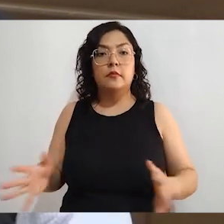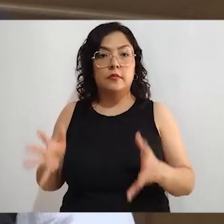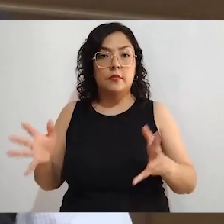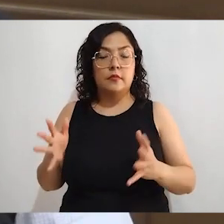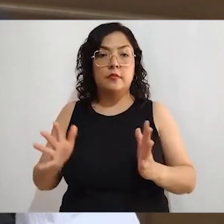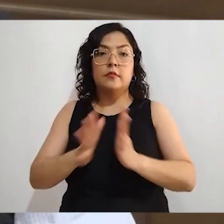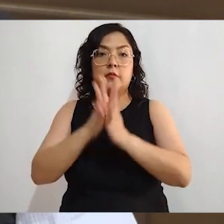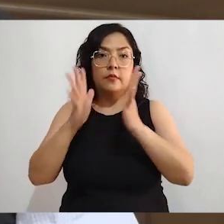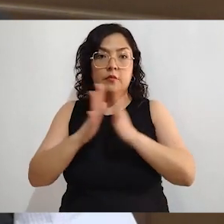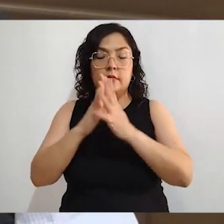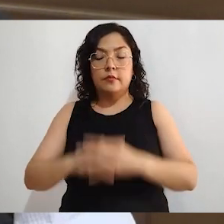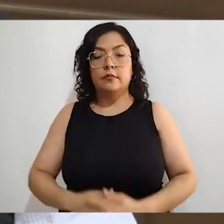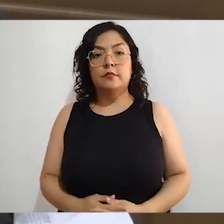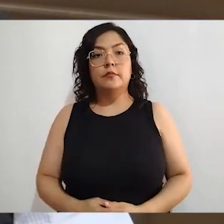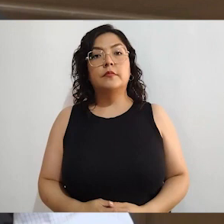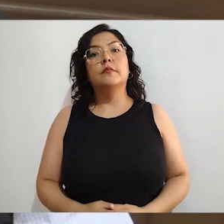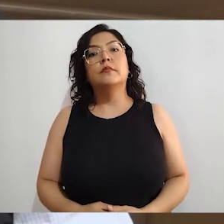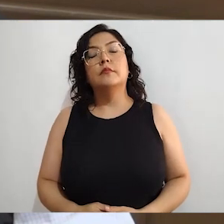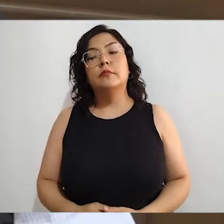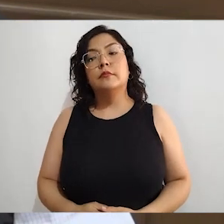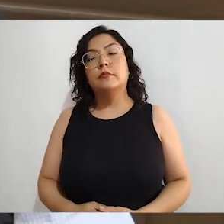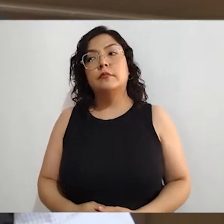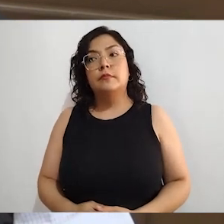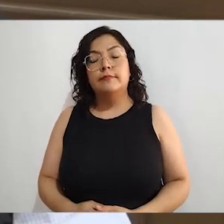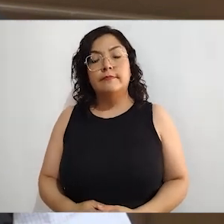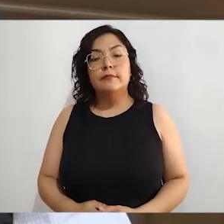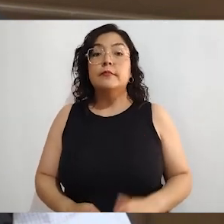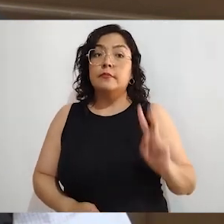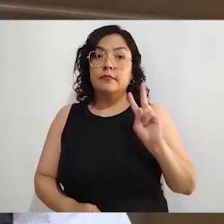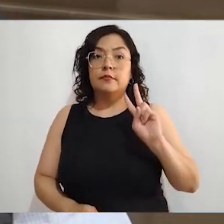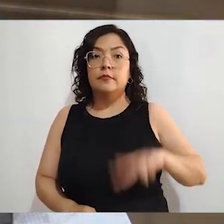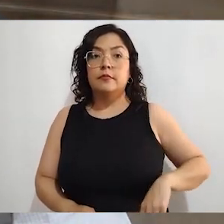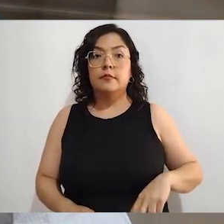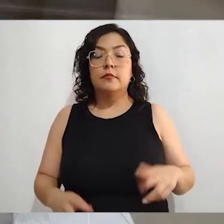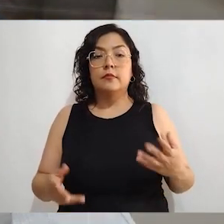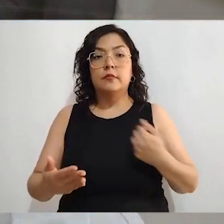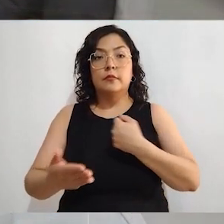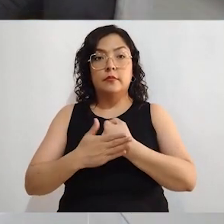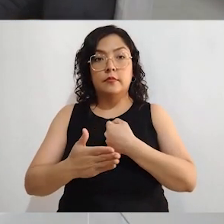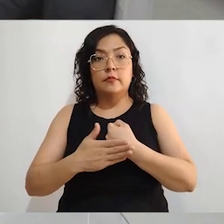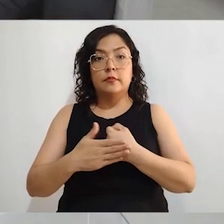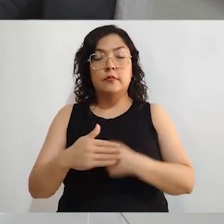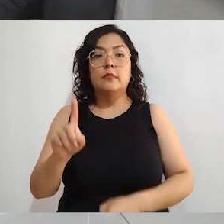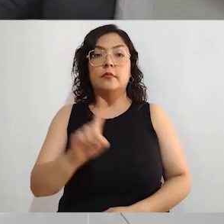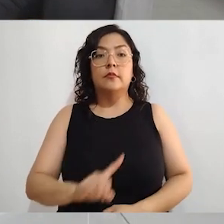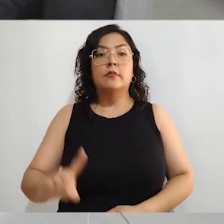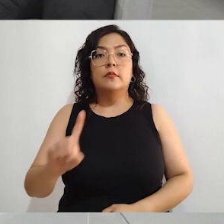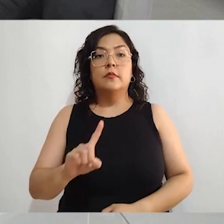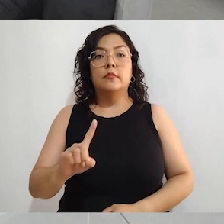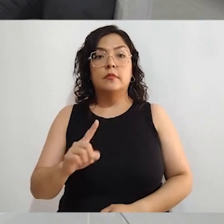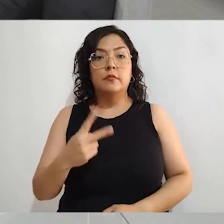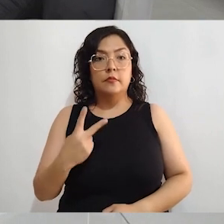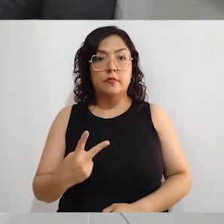como órganos electorales tenemos obligación. En efecto, hay que recordarle a la ciudadanía que el domingo 2 de junio, anótenlo en su agenda,